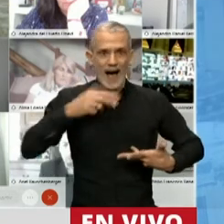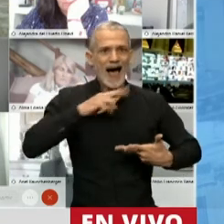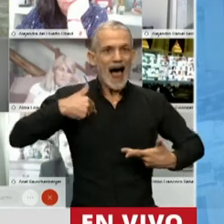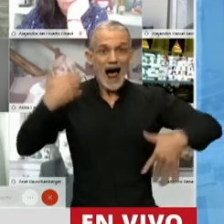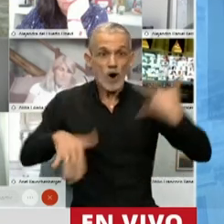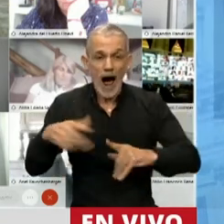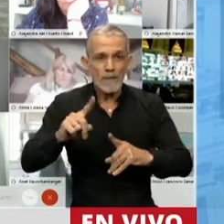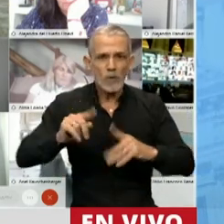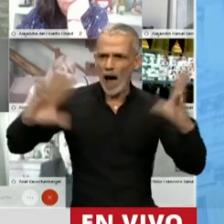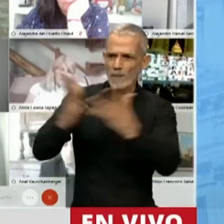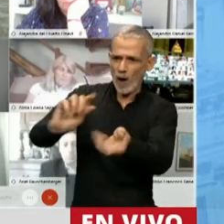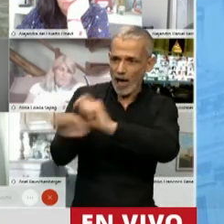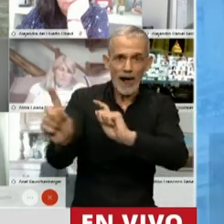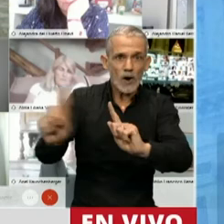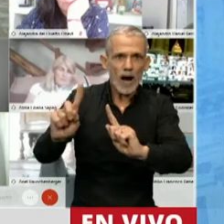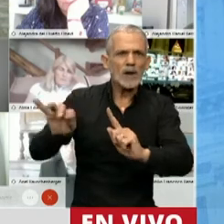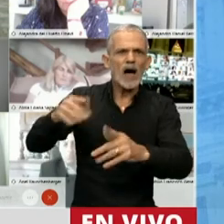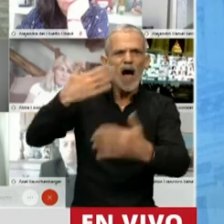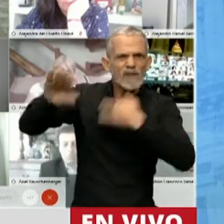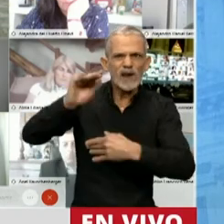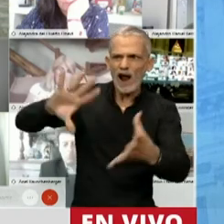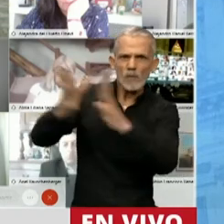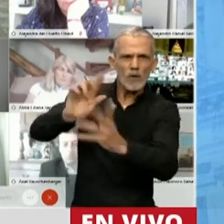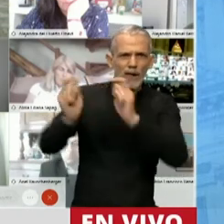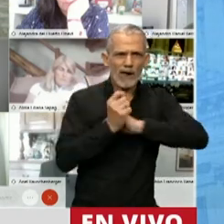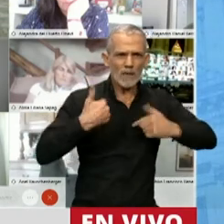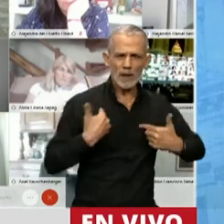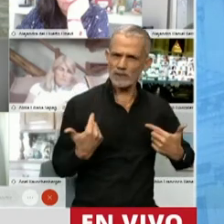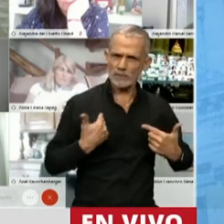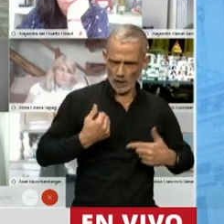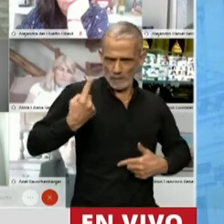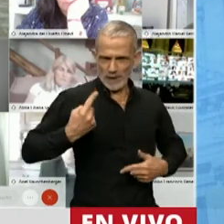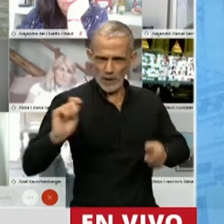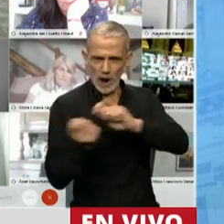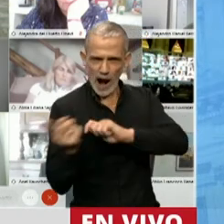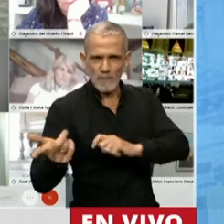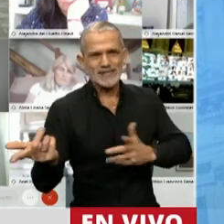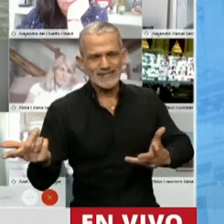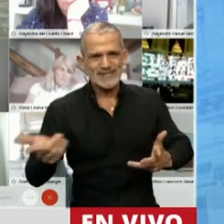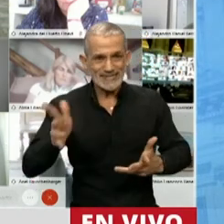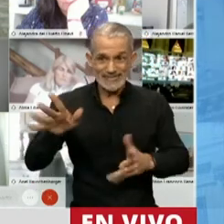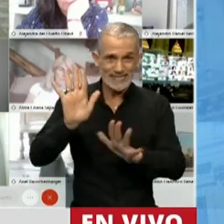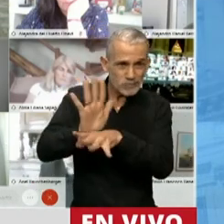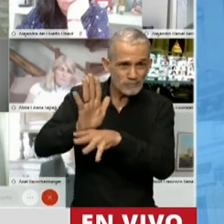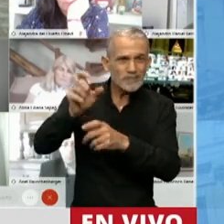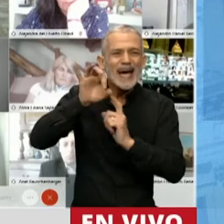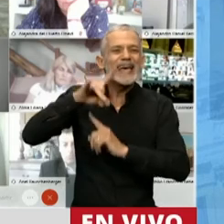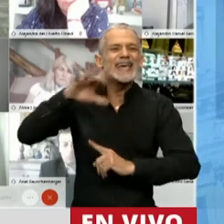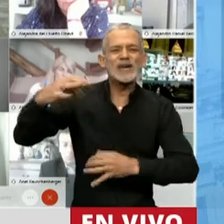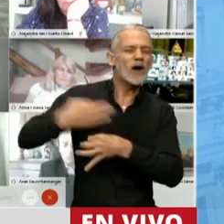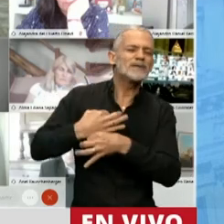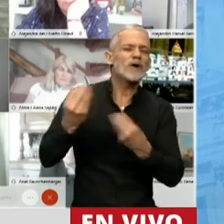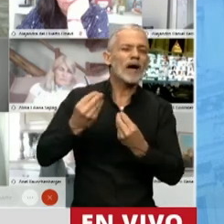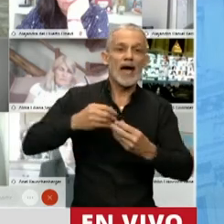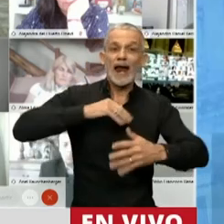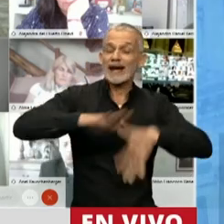a cambiar el mundo, después es el mundo el que lo cambia a uno. Bueno, señor presidente, si algo nos enseñó Quino es que la